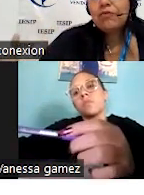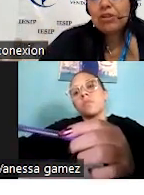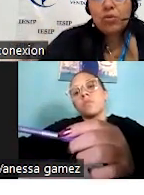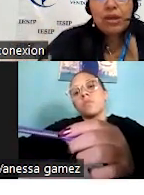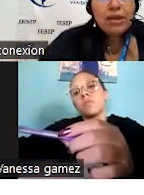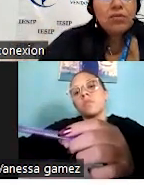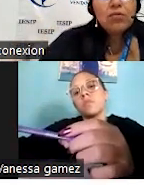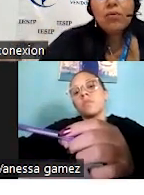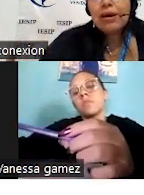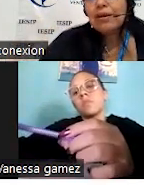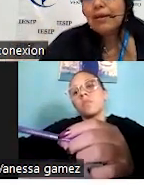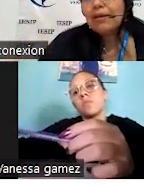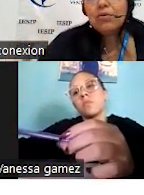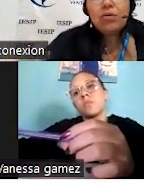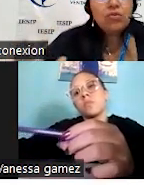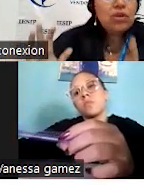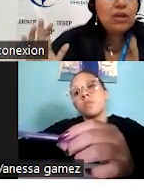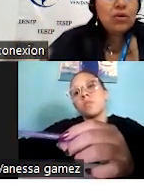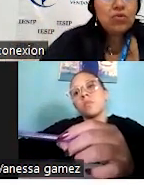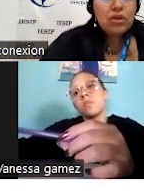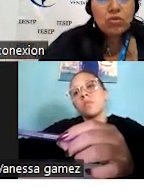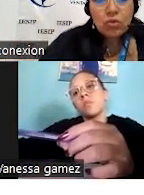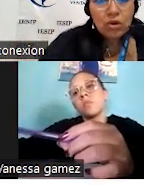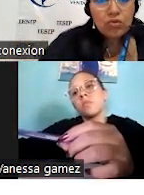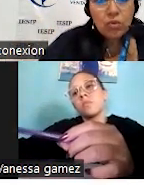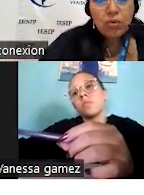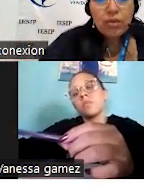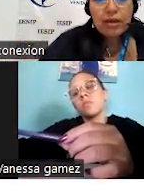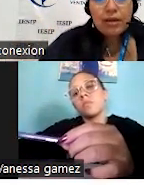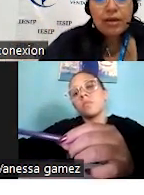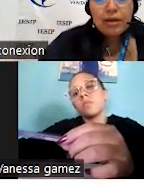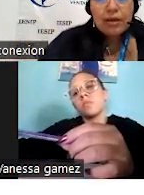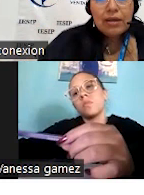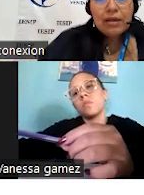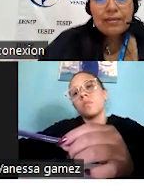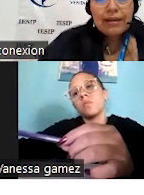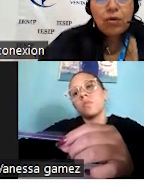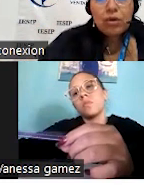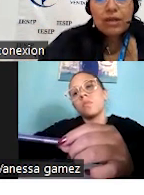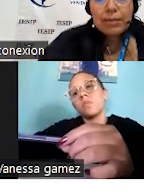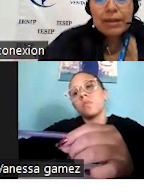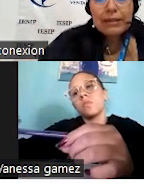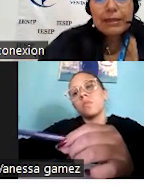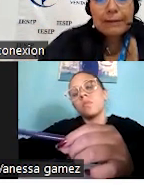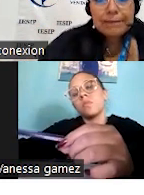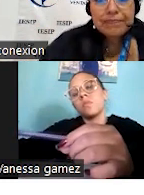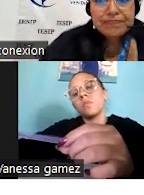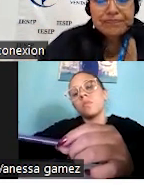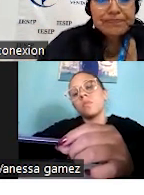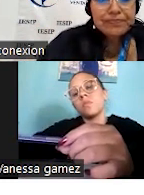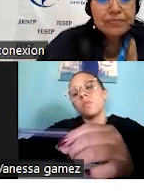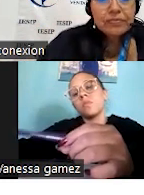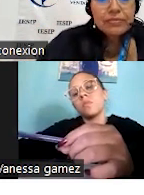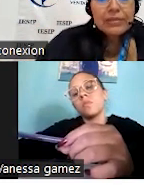faltó esto o aquello, o si todo estuvo correctamente.